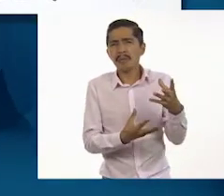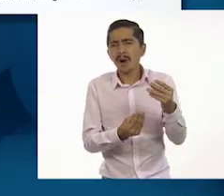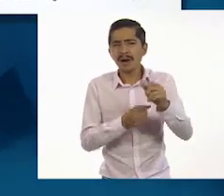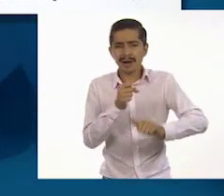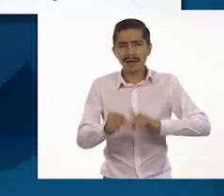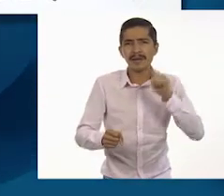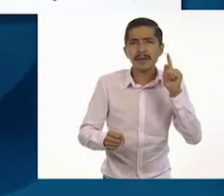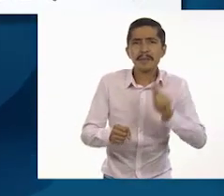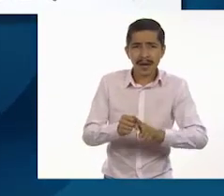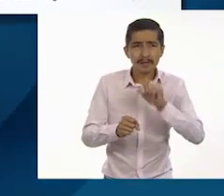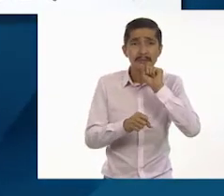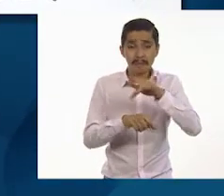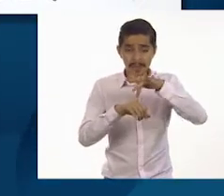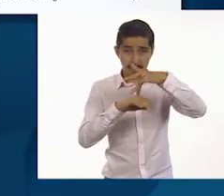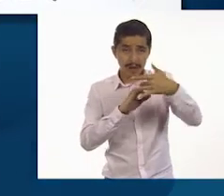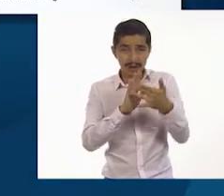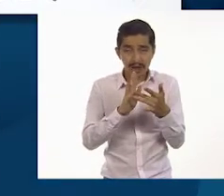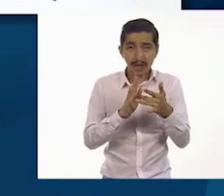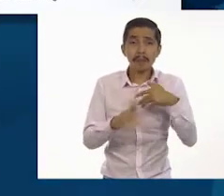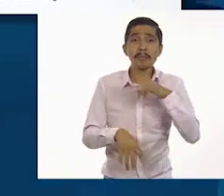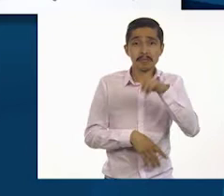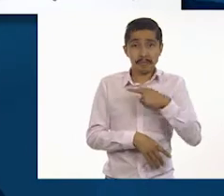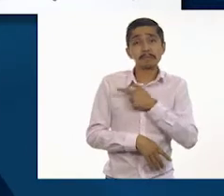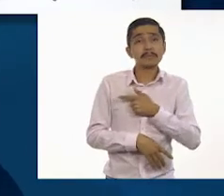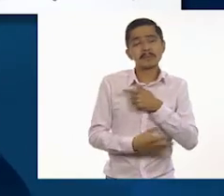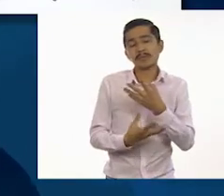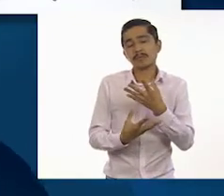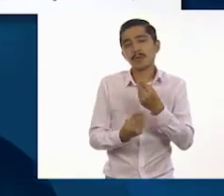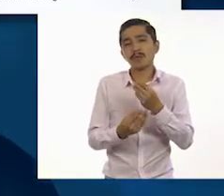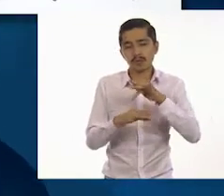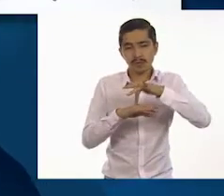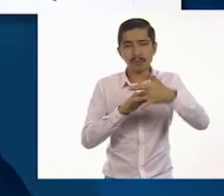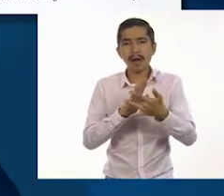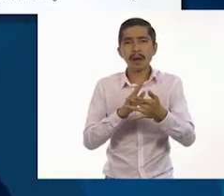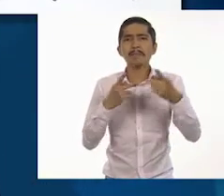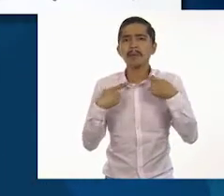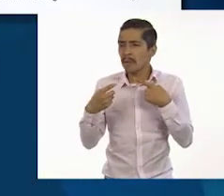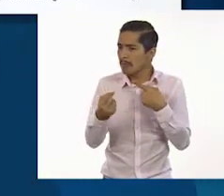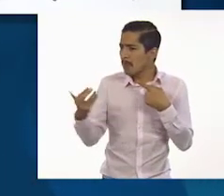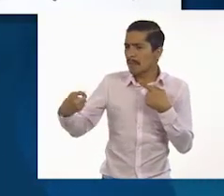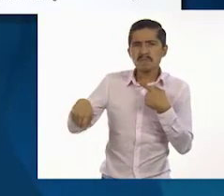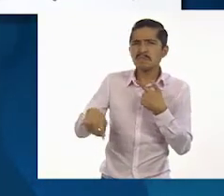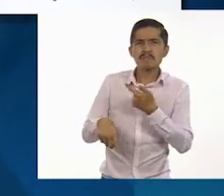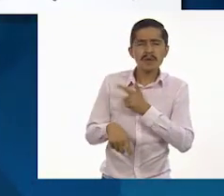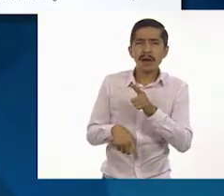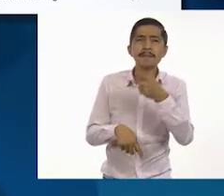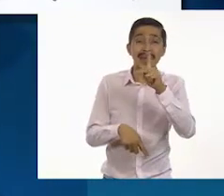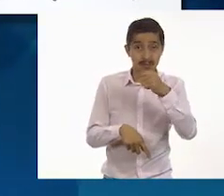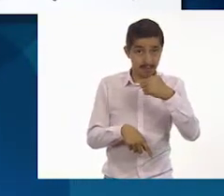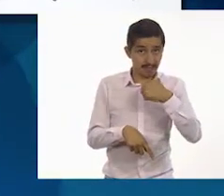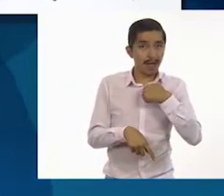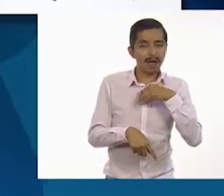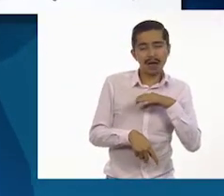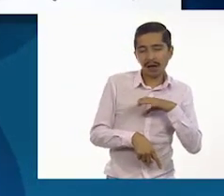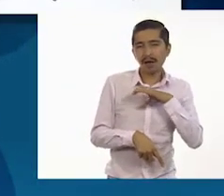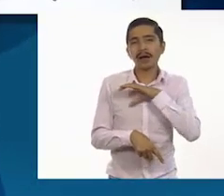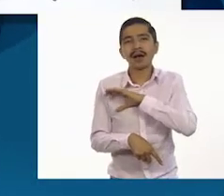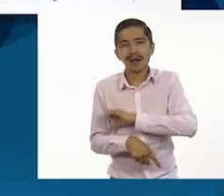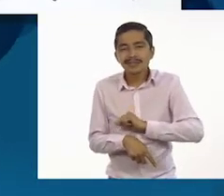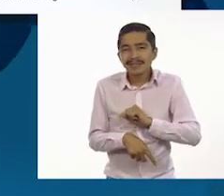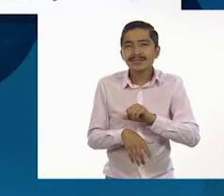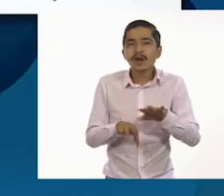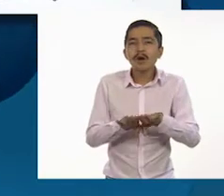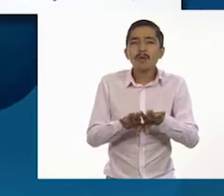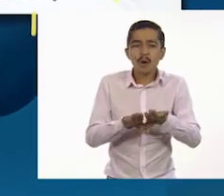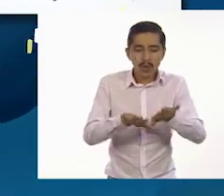y nopaleras. A mí me gustan mucho los nopales, a mucha gente no, pero a mí me encantan. Asaditos,